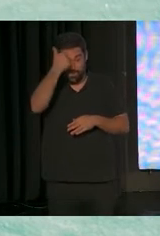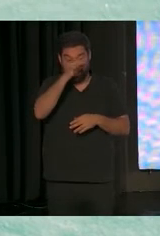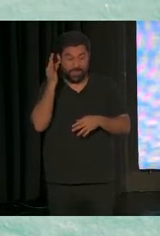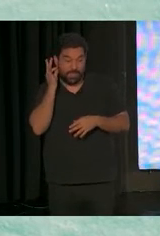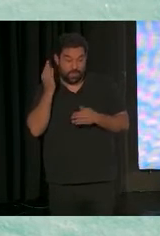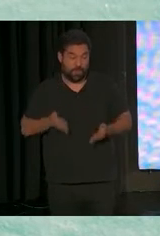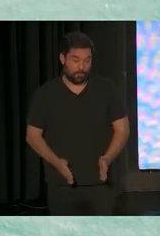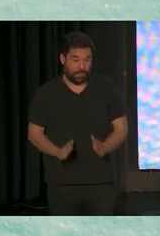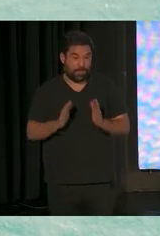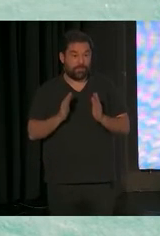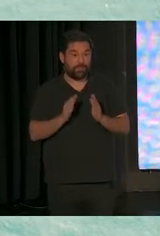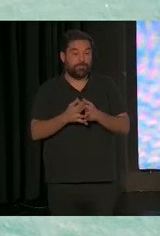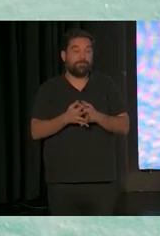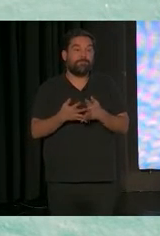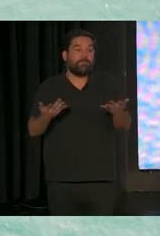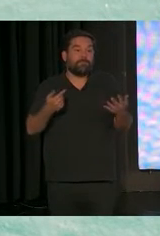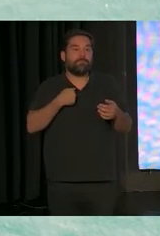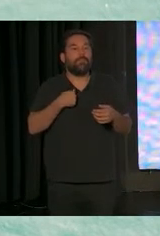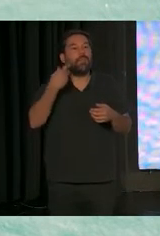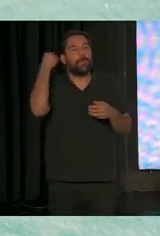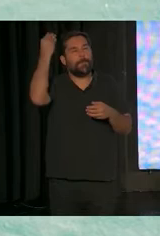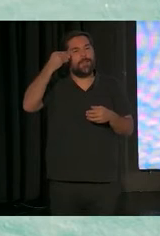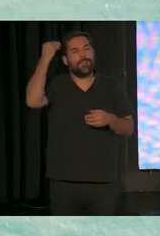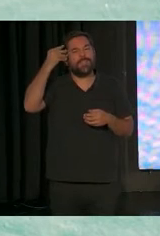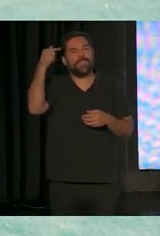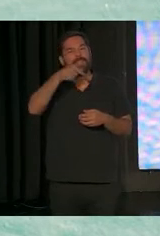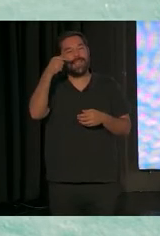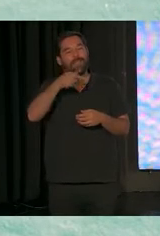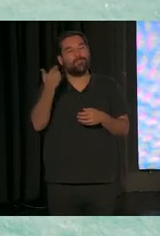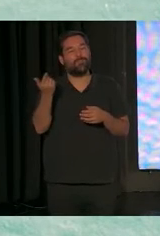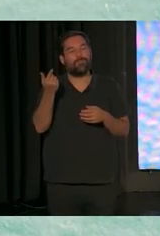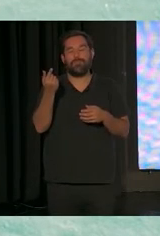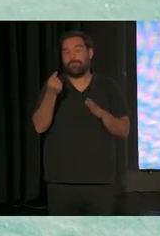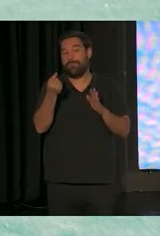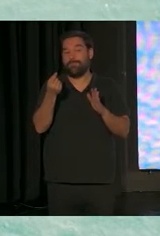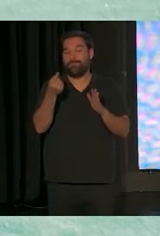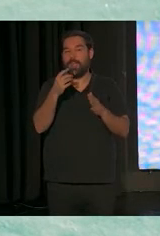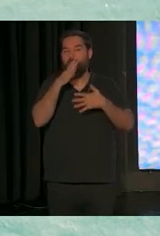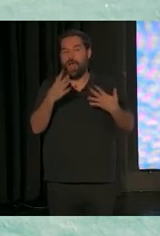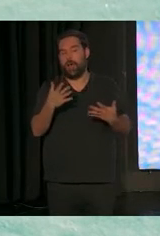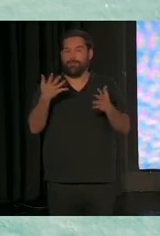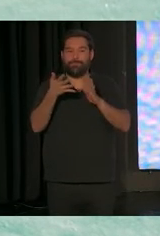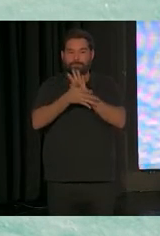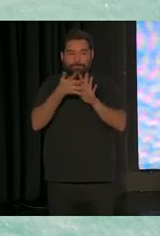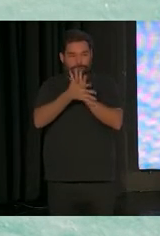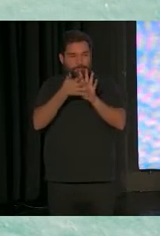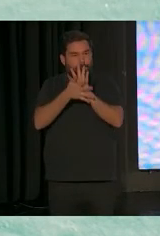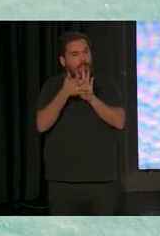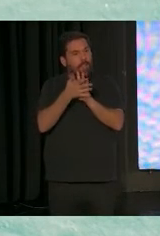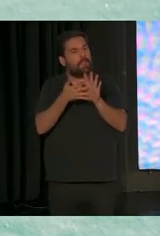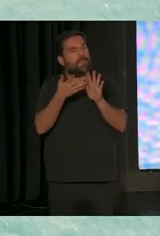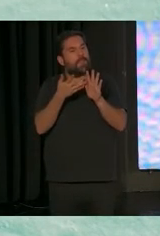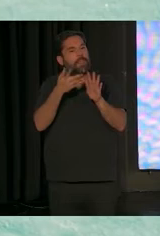sobrecargarles. Bueno, yo creo que eso quizás es el punto donde estamos ahora. Y una vez más, la